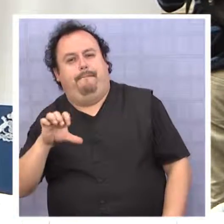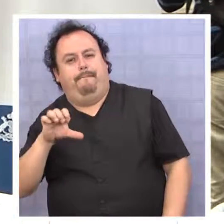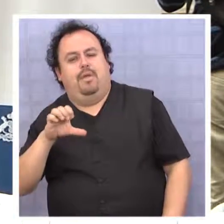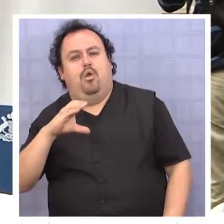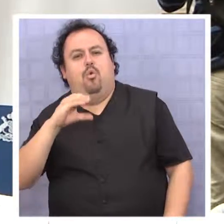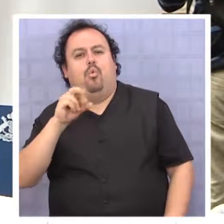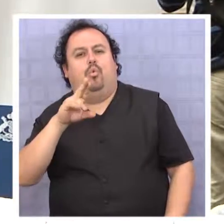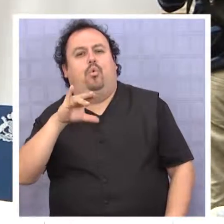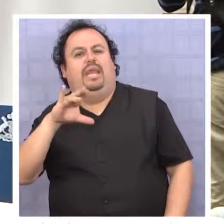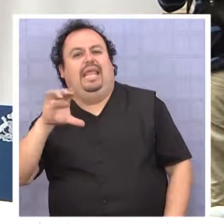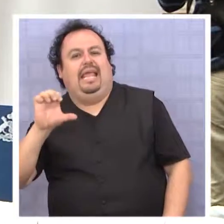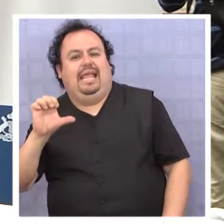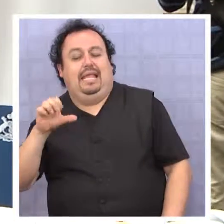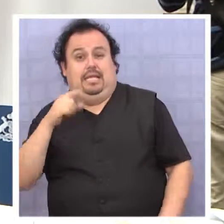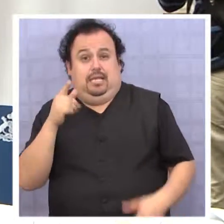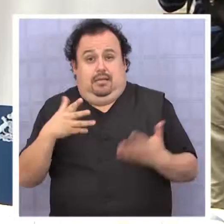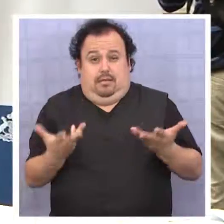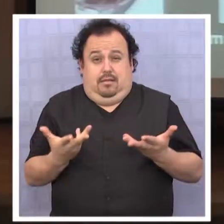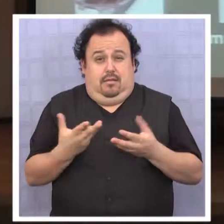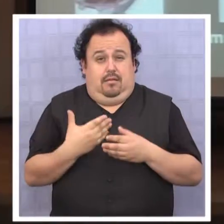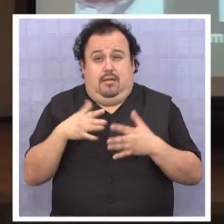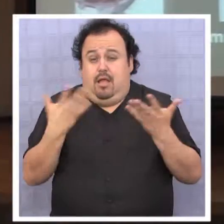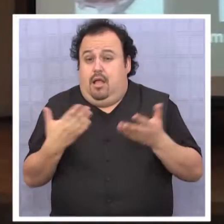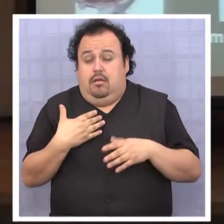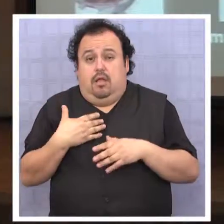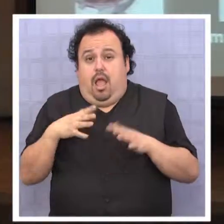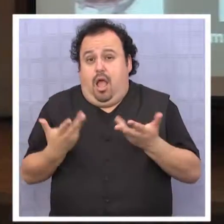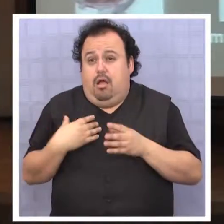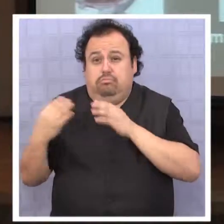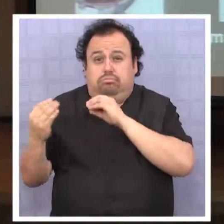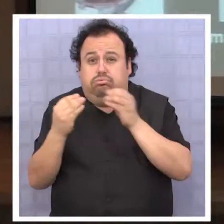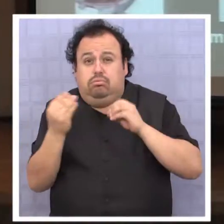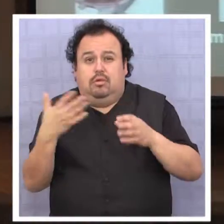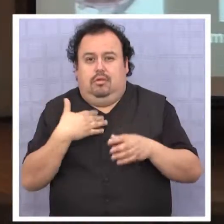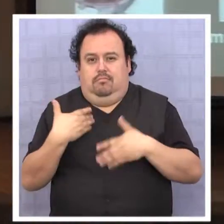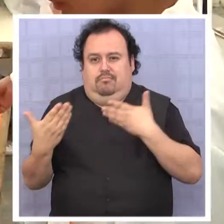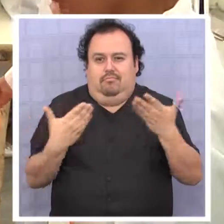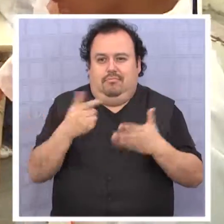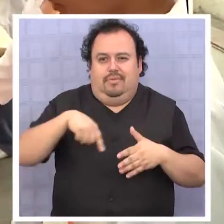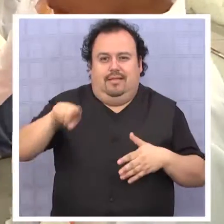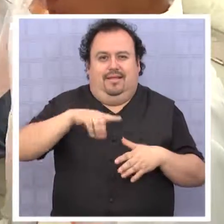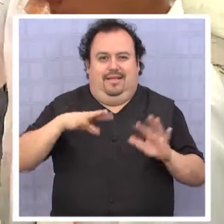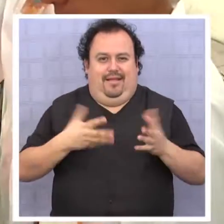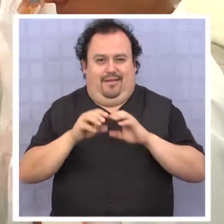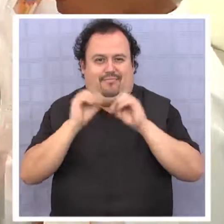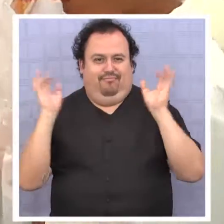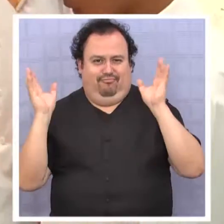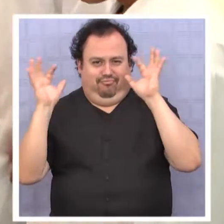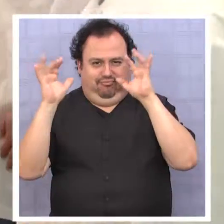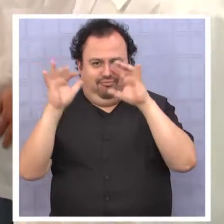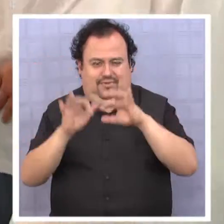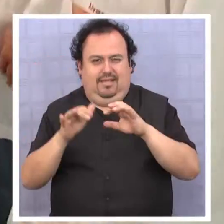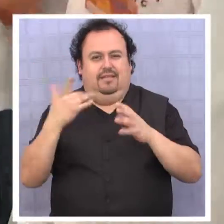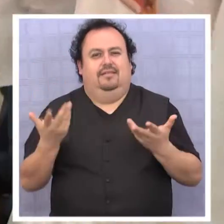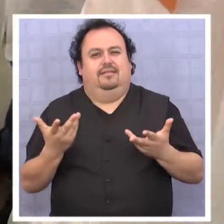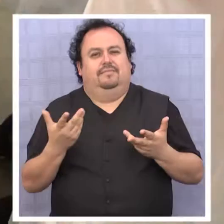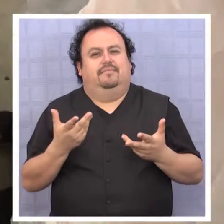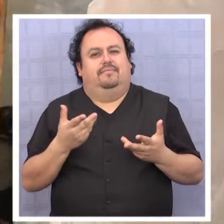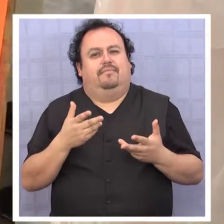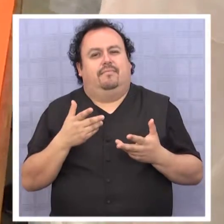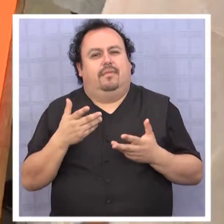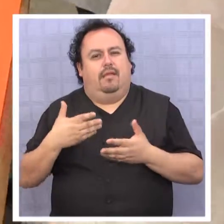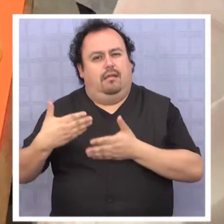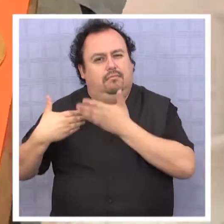Entonces, eso fue una cosa, pero no sé aún, porque voy a conversar con ellos ahora, durante el encuentro, y durante el presente y